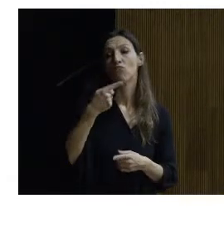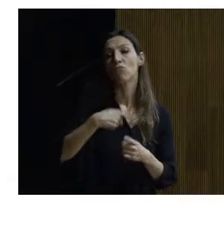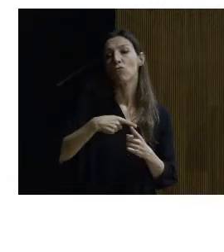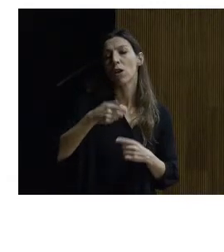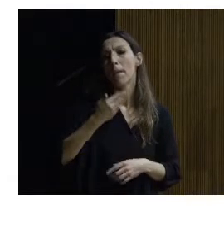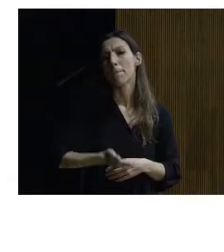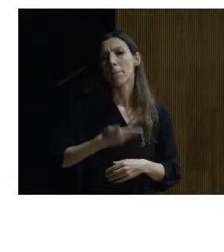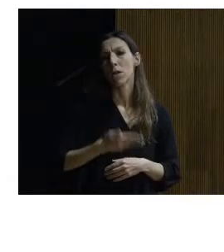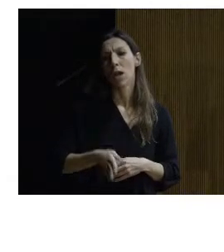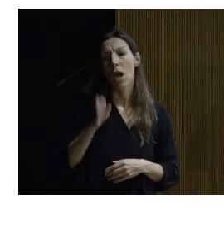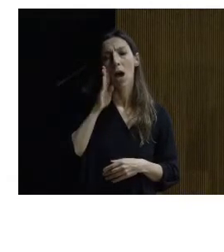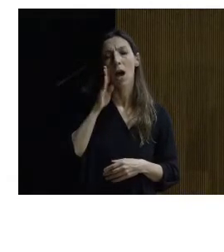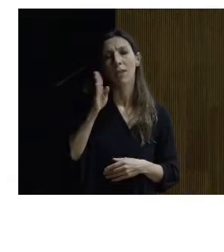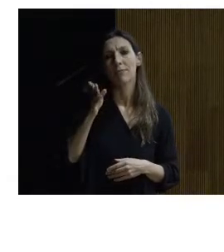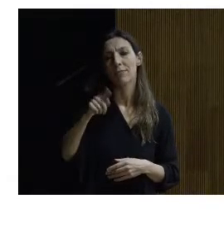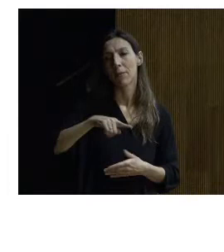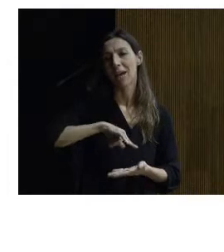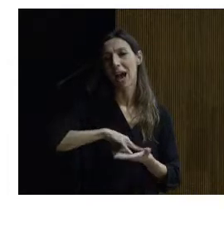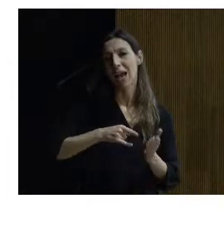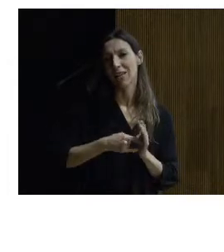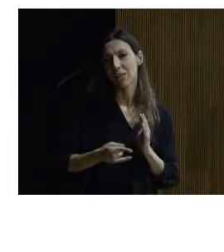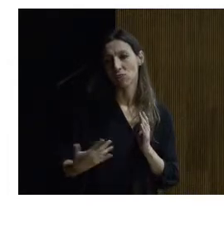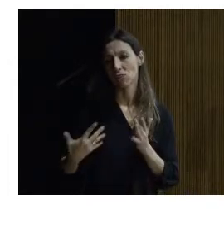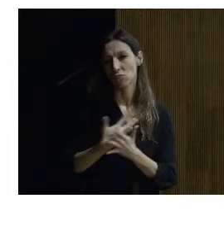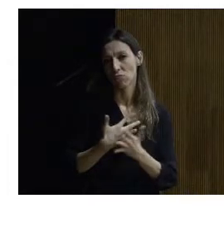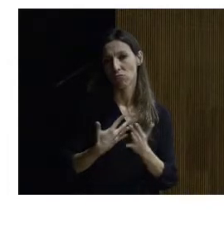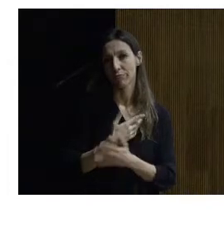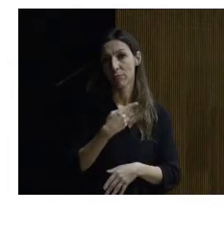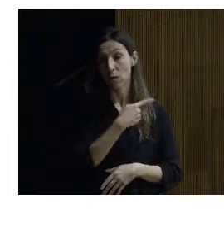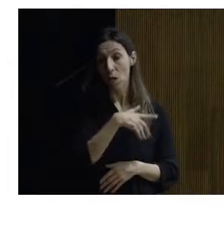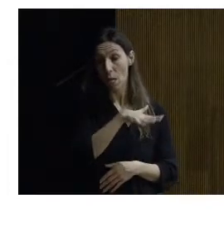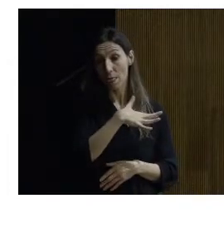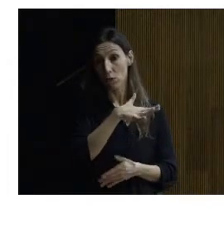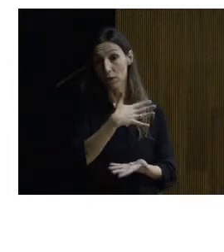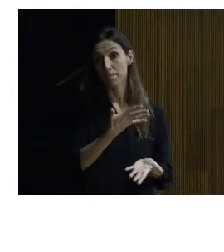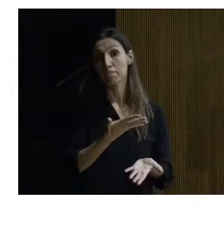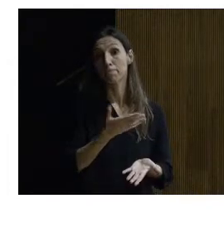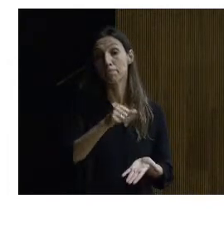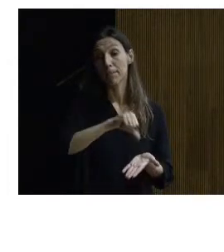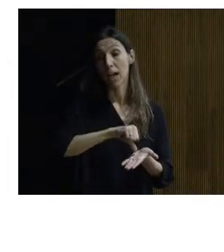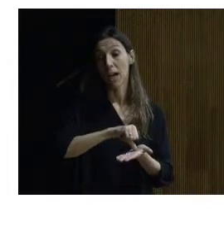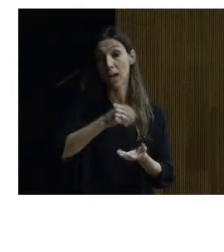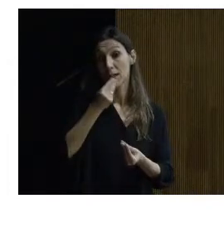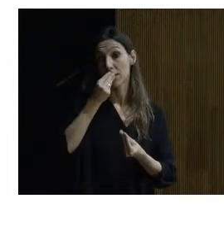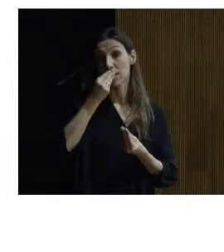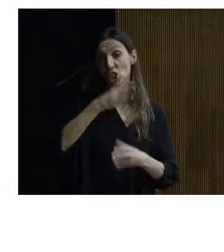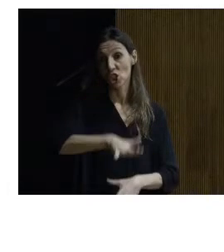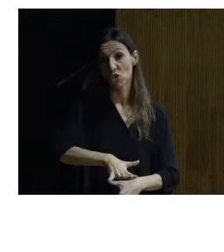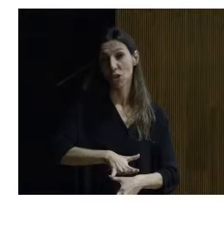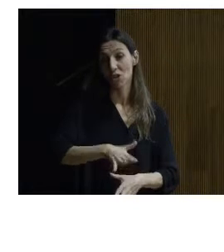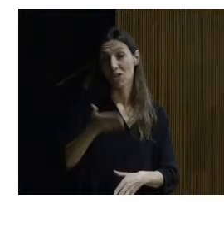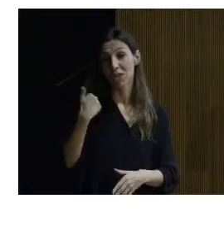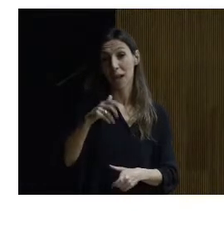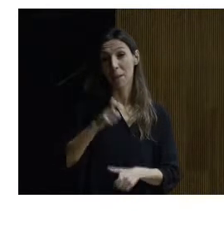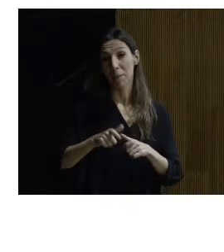comentaban también los arquitectos cuando los conocemos que es que este casco el casco este histórico se está despoblando ¿por qué?